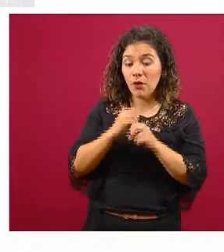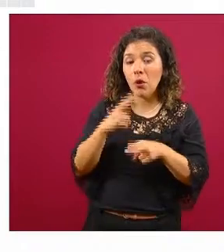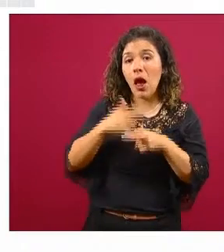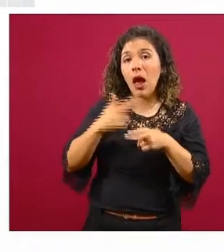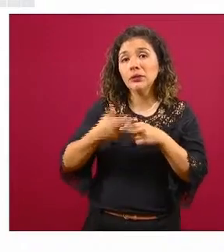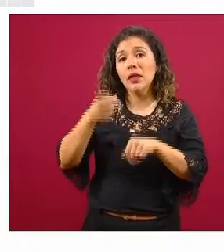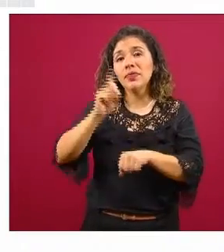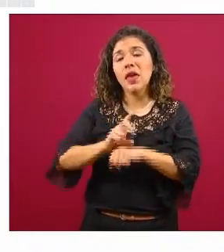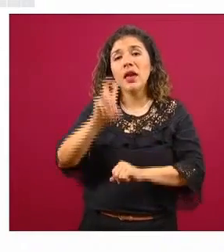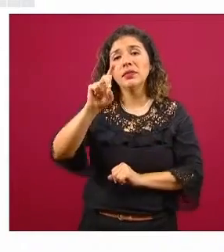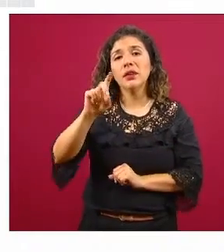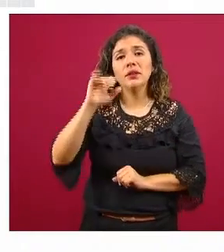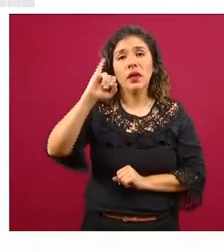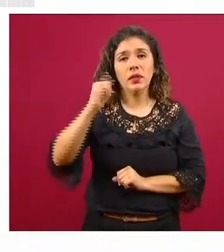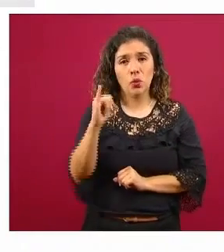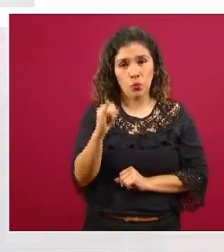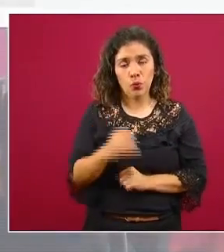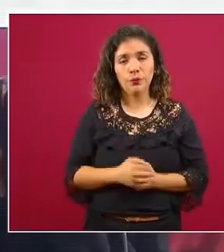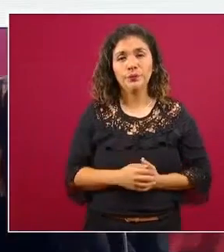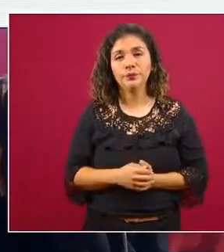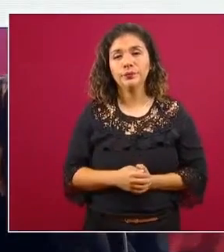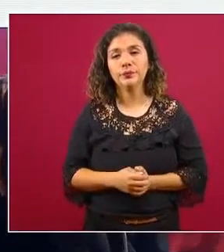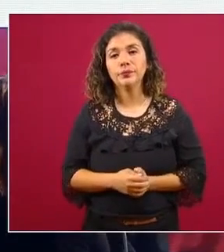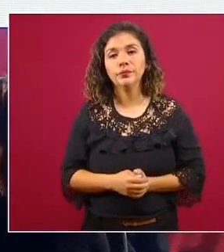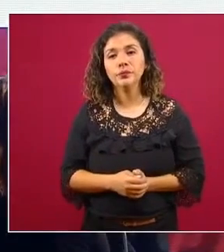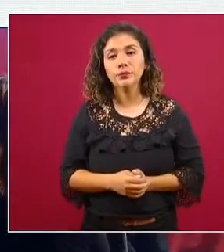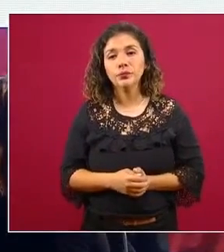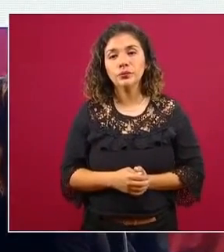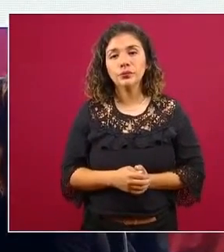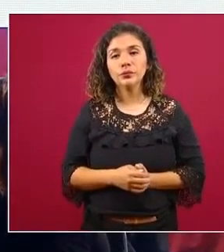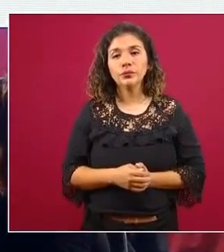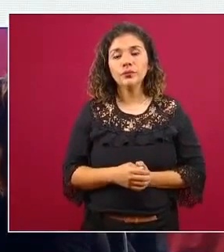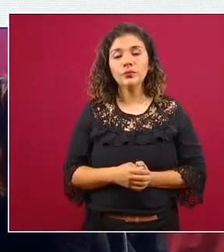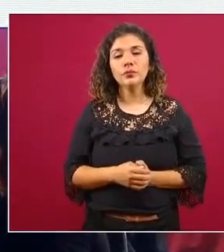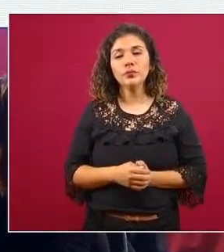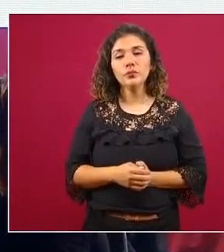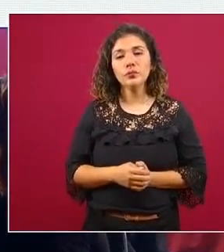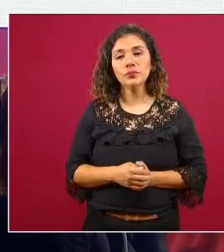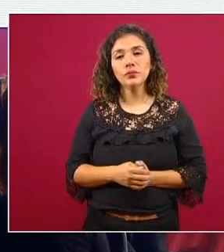finales de junio 30 de junio si me dan la siguiente por favor tomando